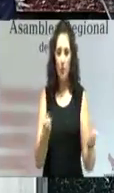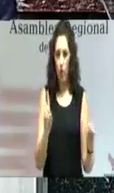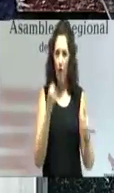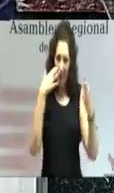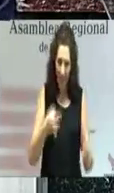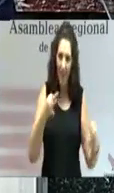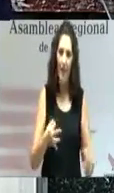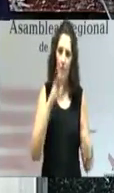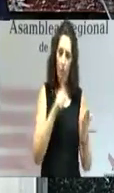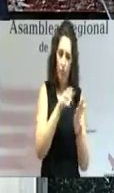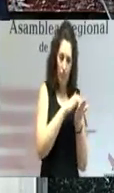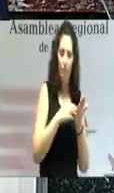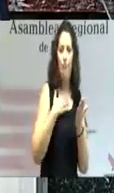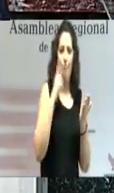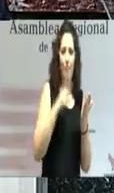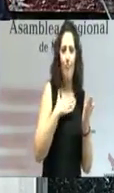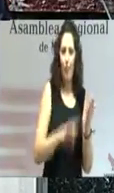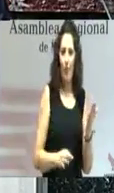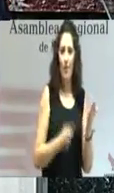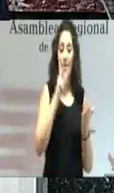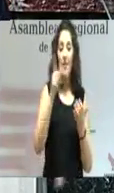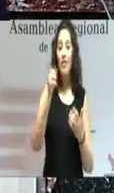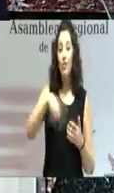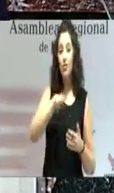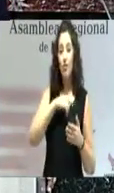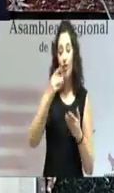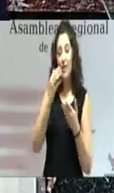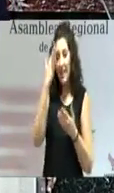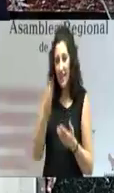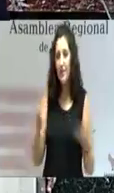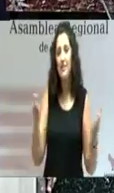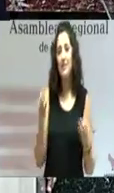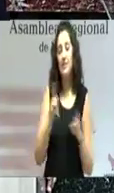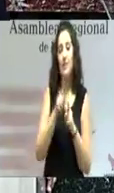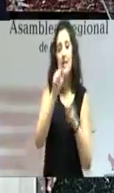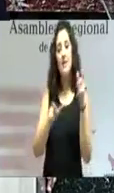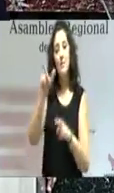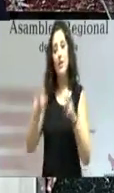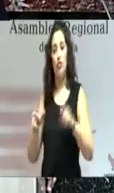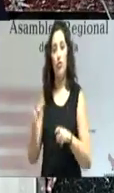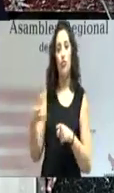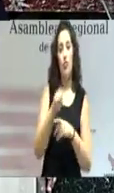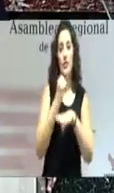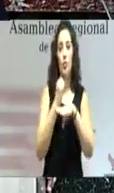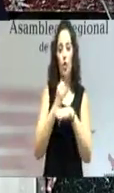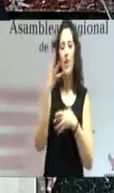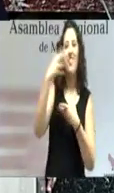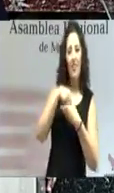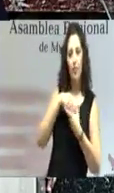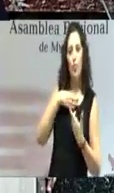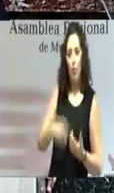entrada de todos, de todos los ciudadanos a las instituciones para participar desde dentro.